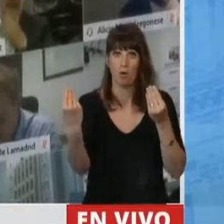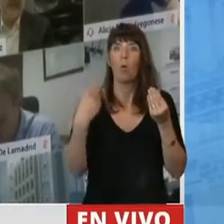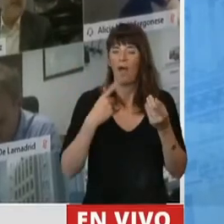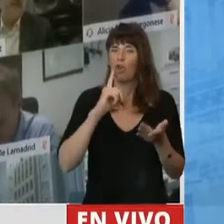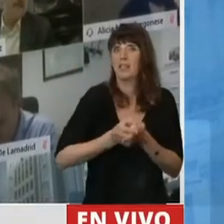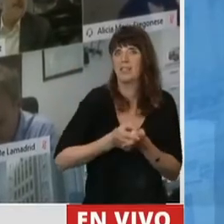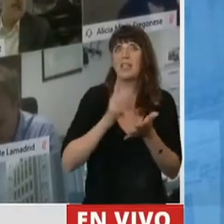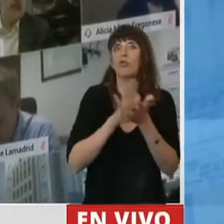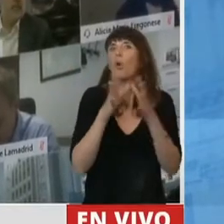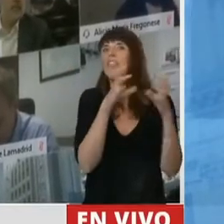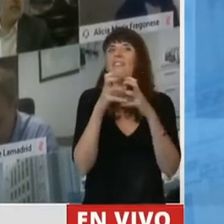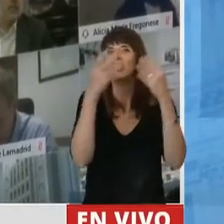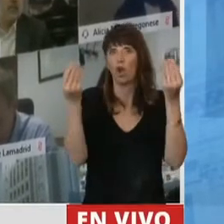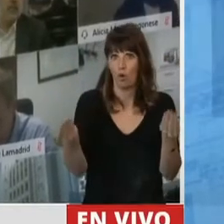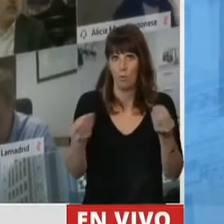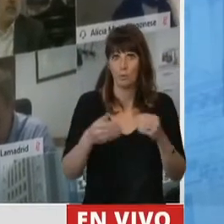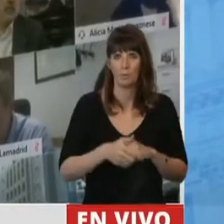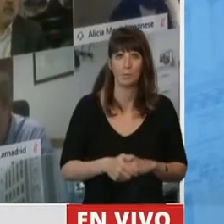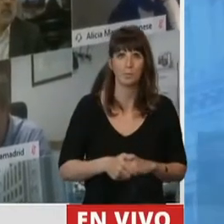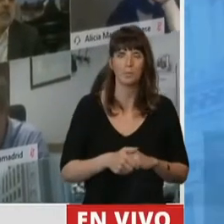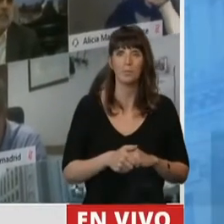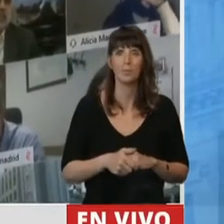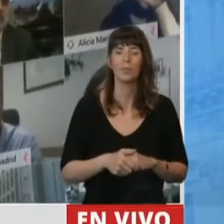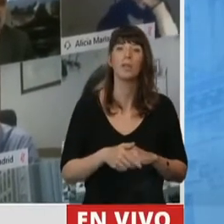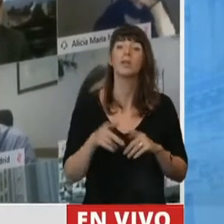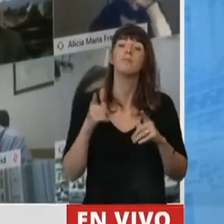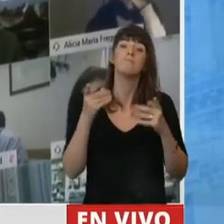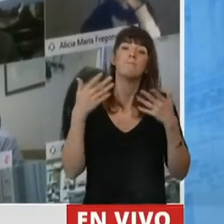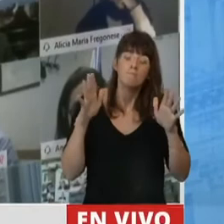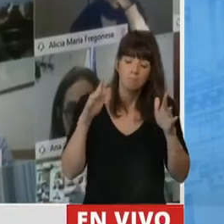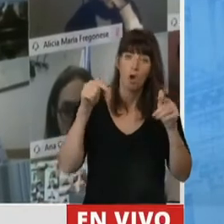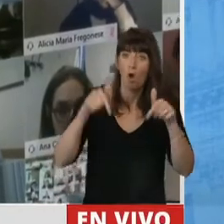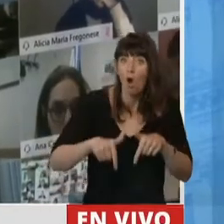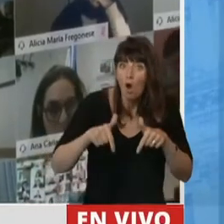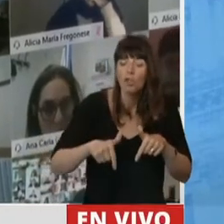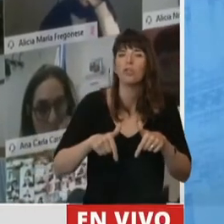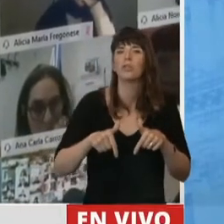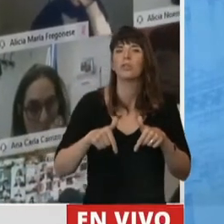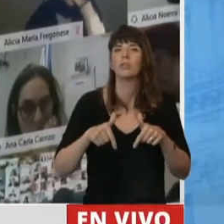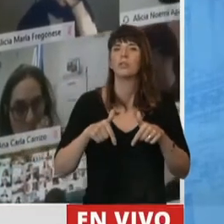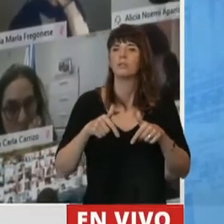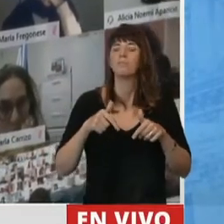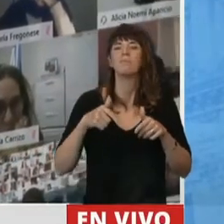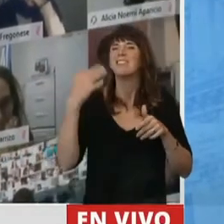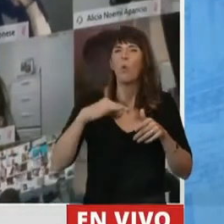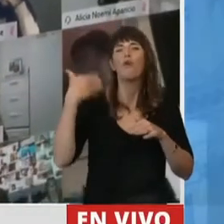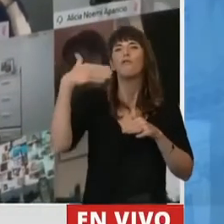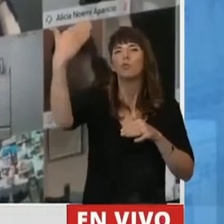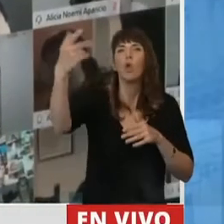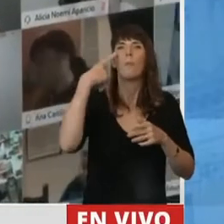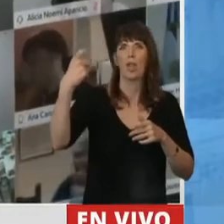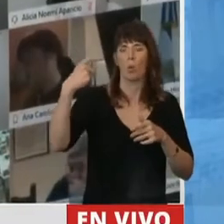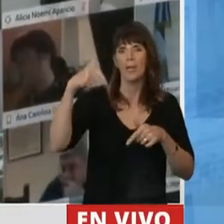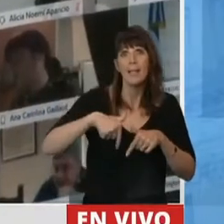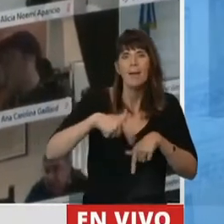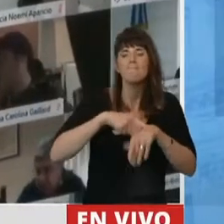determinadas discusiones. Seguramente lo que hoy está sucediendo, lo que hoy estamos viviendo, es de una profundidad que recién lo sabremos en muchos años. Suele